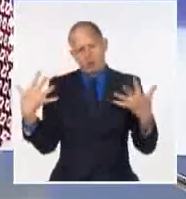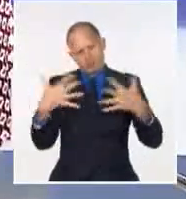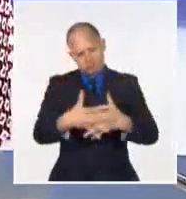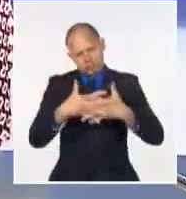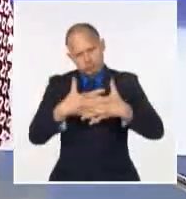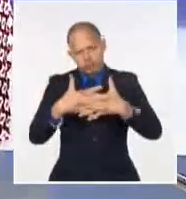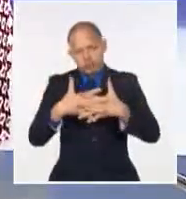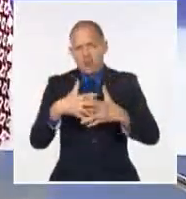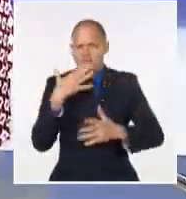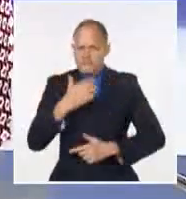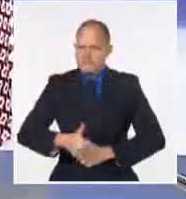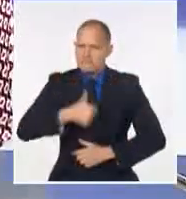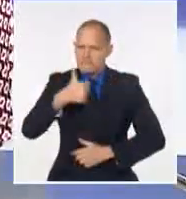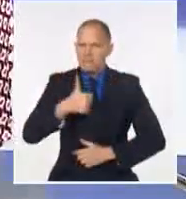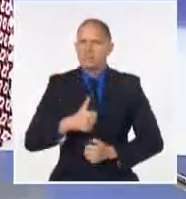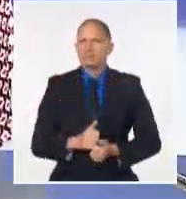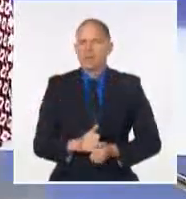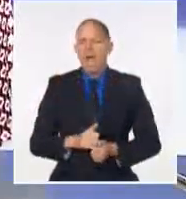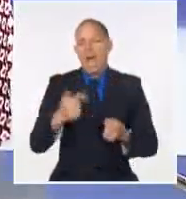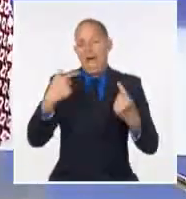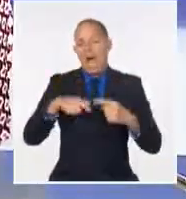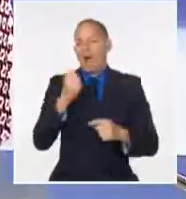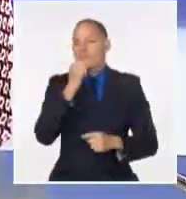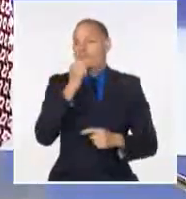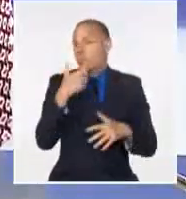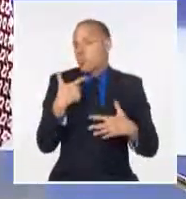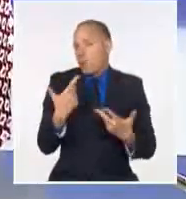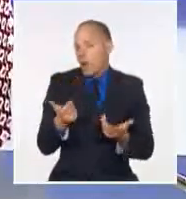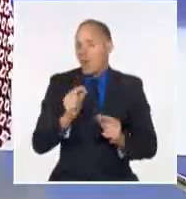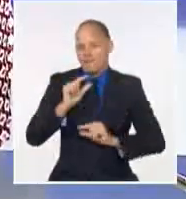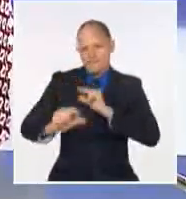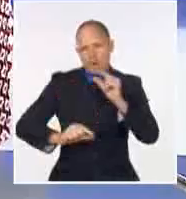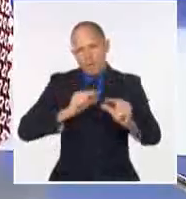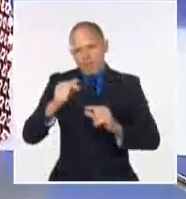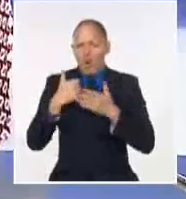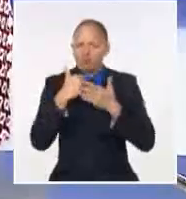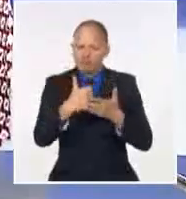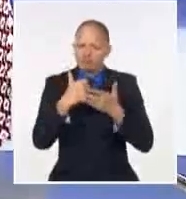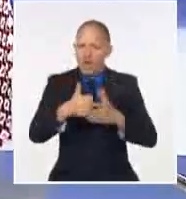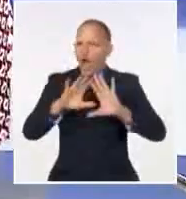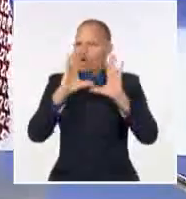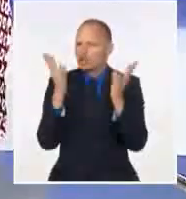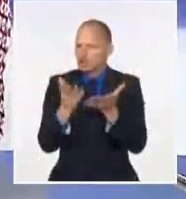nexos entre ambos países, así como la voluntad de seguir fomentando la solidaridad y la cooperación mutuas.